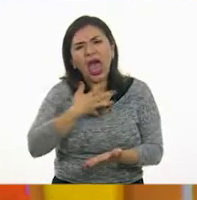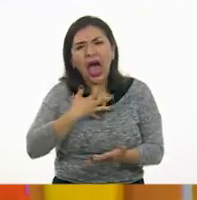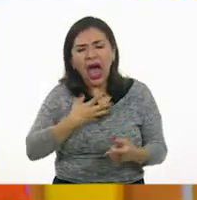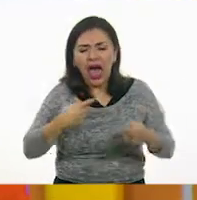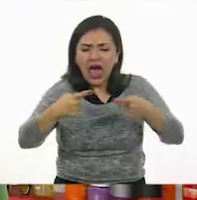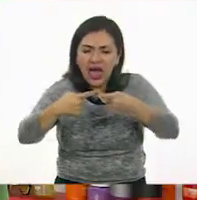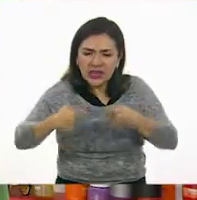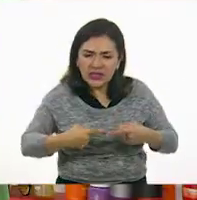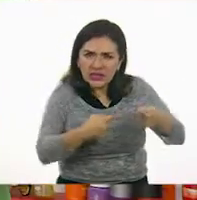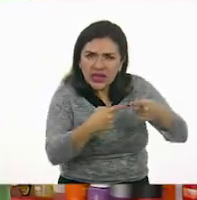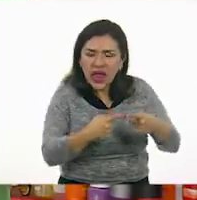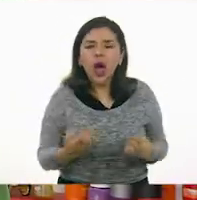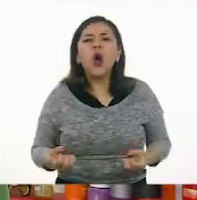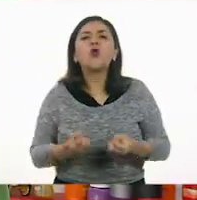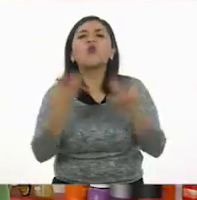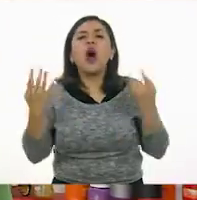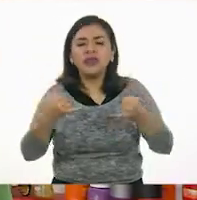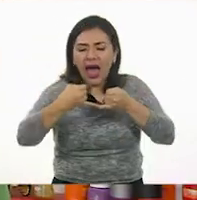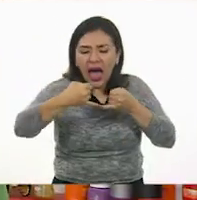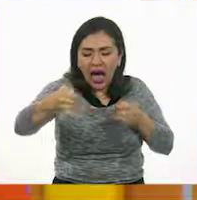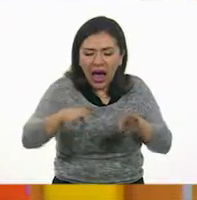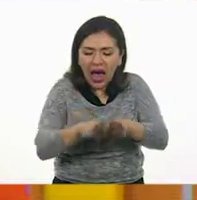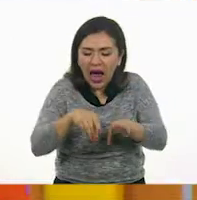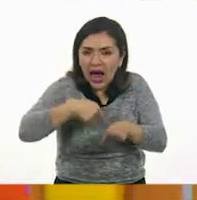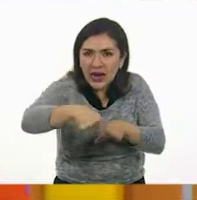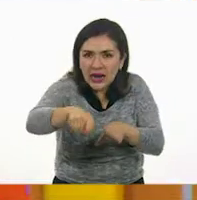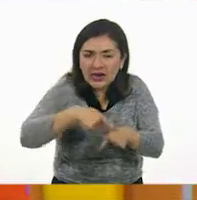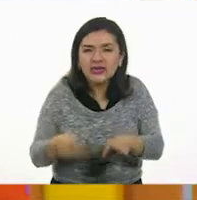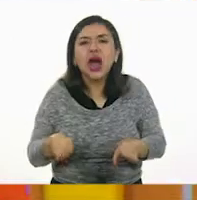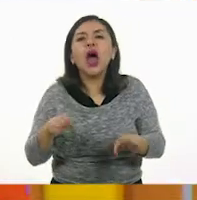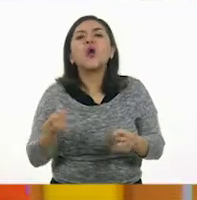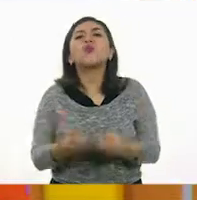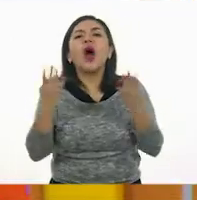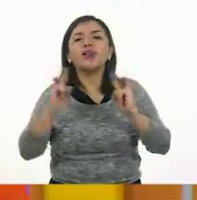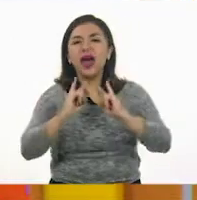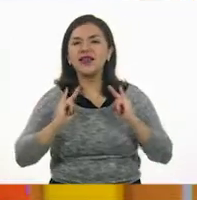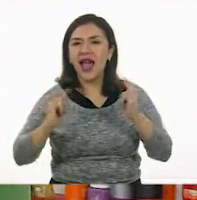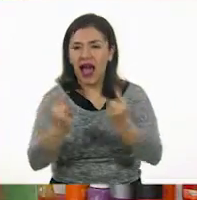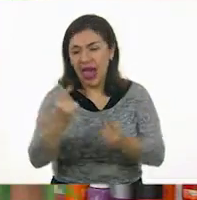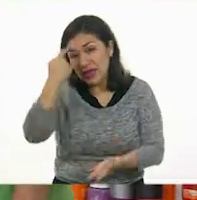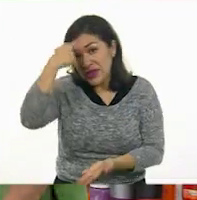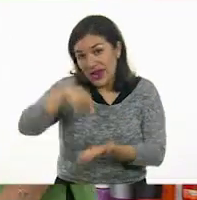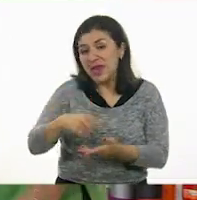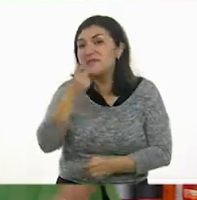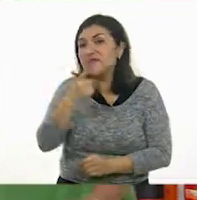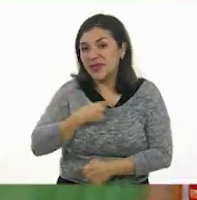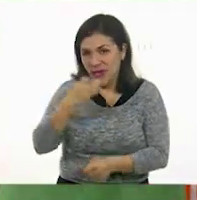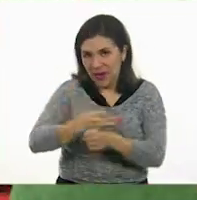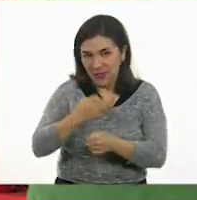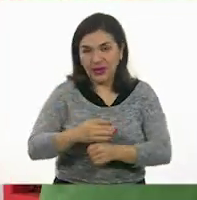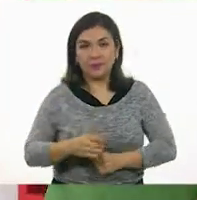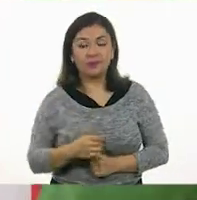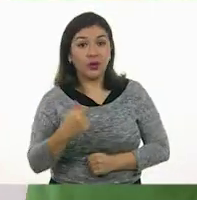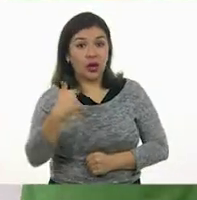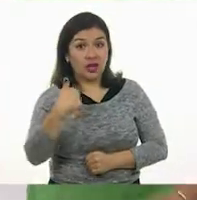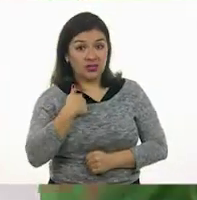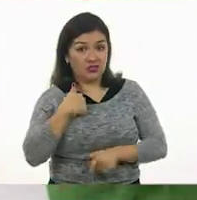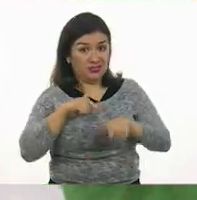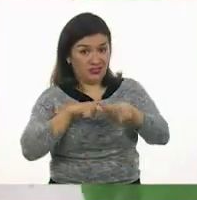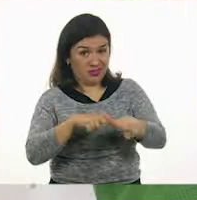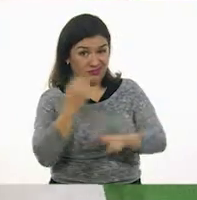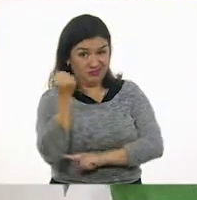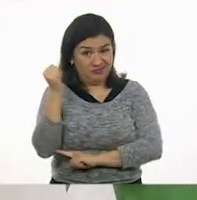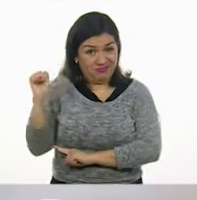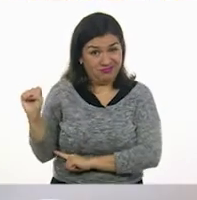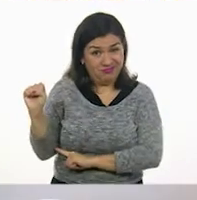cuántos vértices, cómo son sus caras, cómo son sus bases. Muy bien, Oscar. De acuerdo. Ya lo tomé. ¿Sigo de espaldas? No, ya,